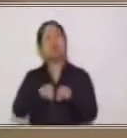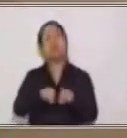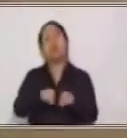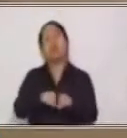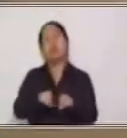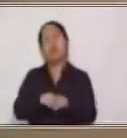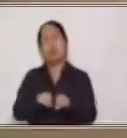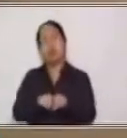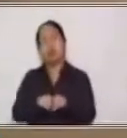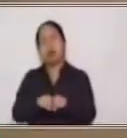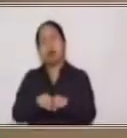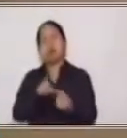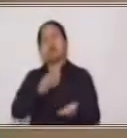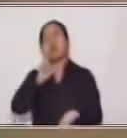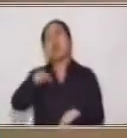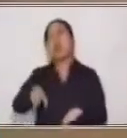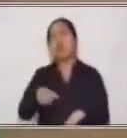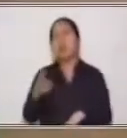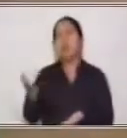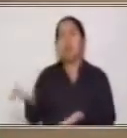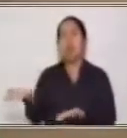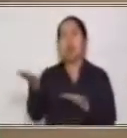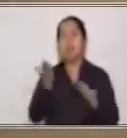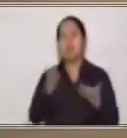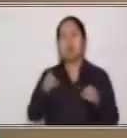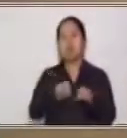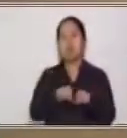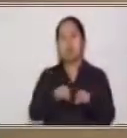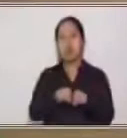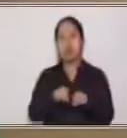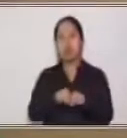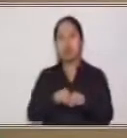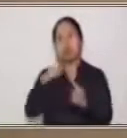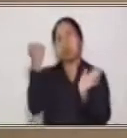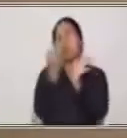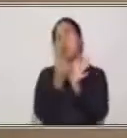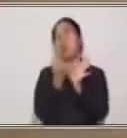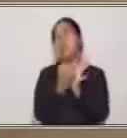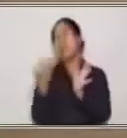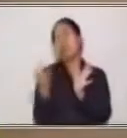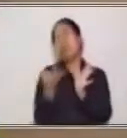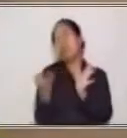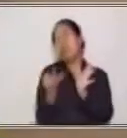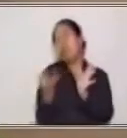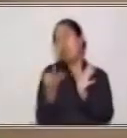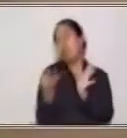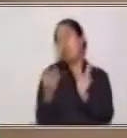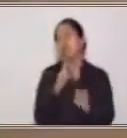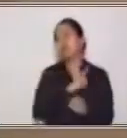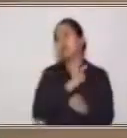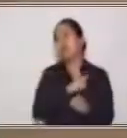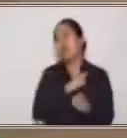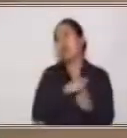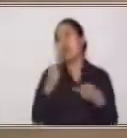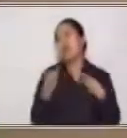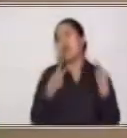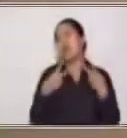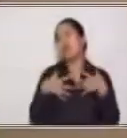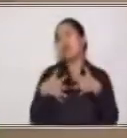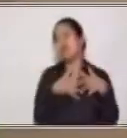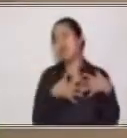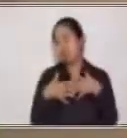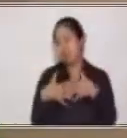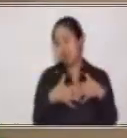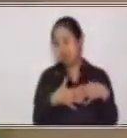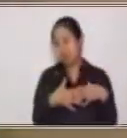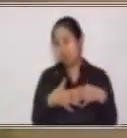cliente le pidió zapatos de una marca específica que solo la venden en Estados Unidos y por más fácil se